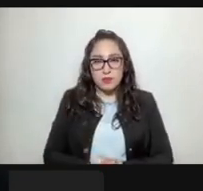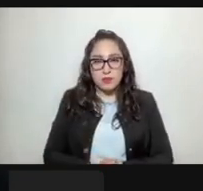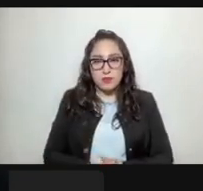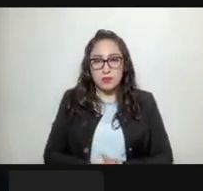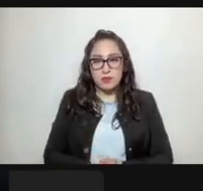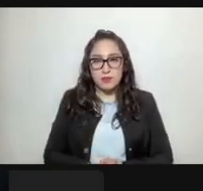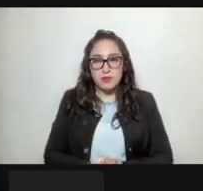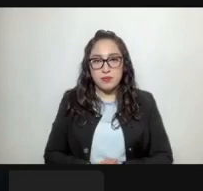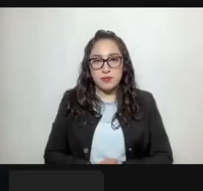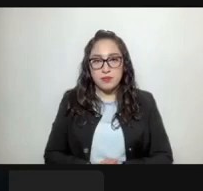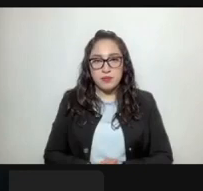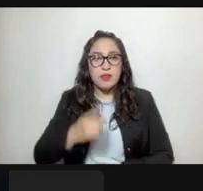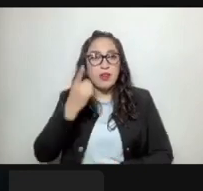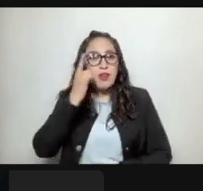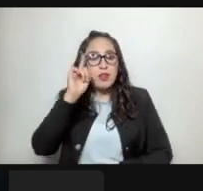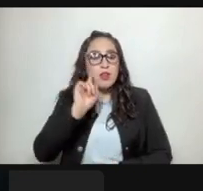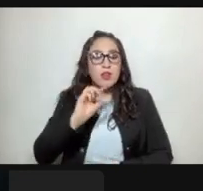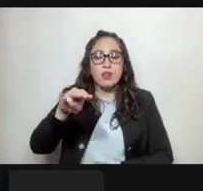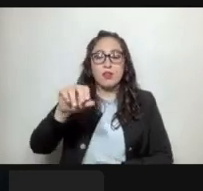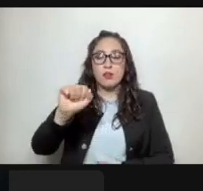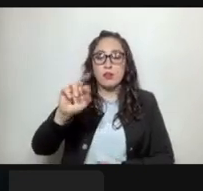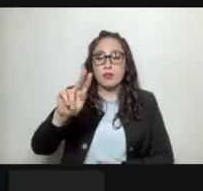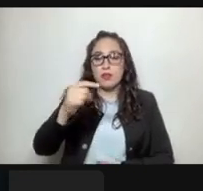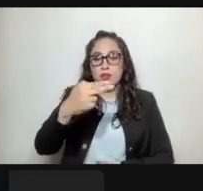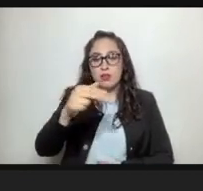Diputada Marta Soledad Ávila Ventura.